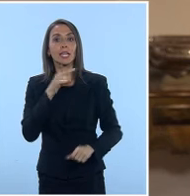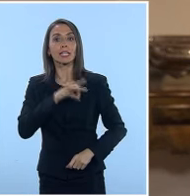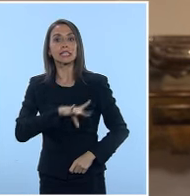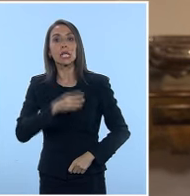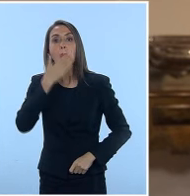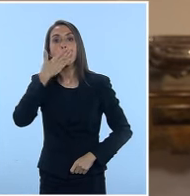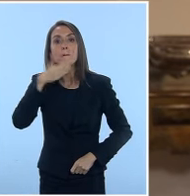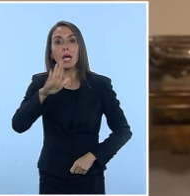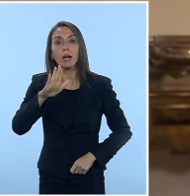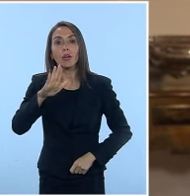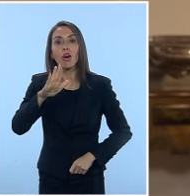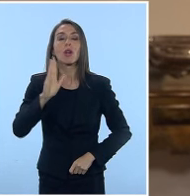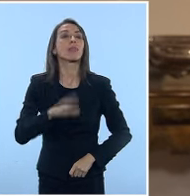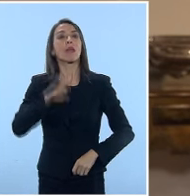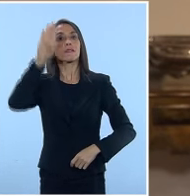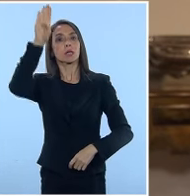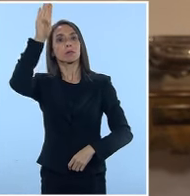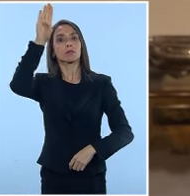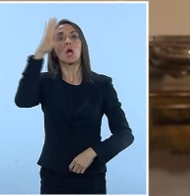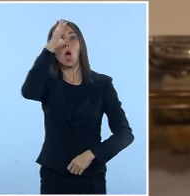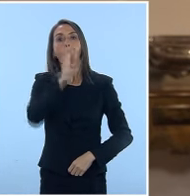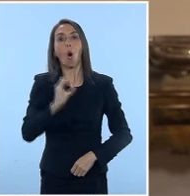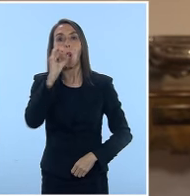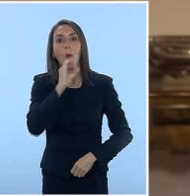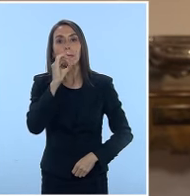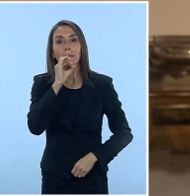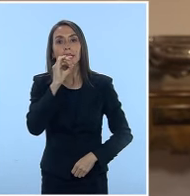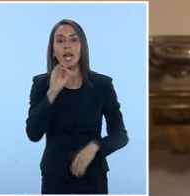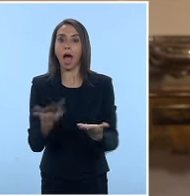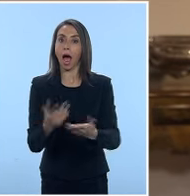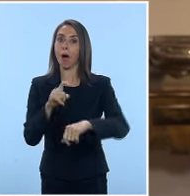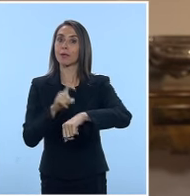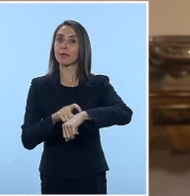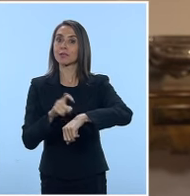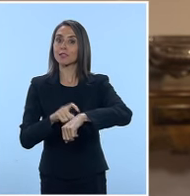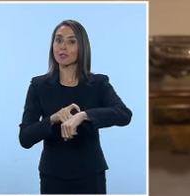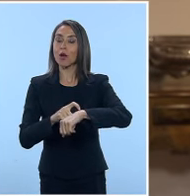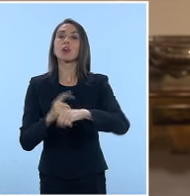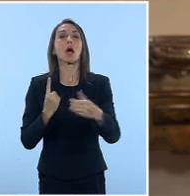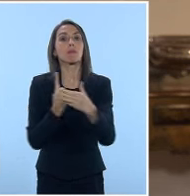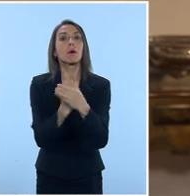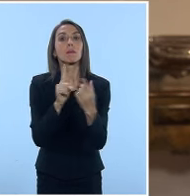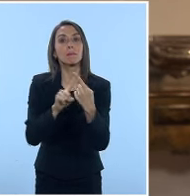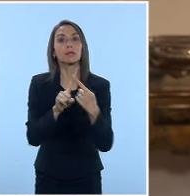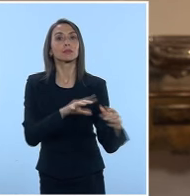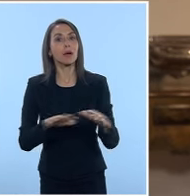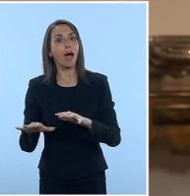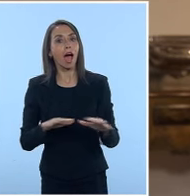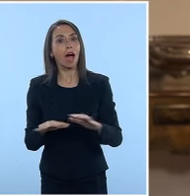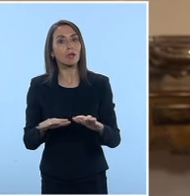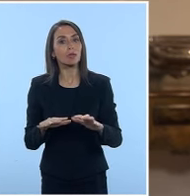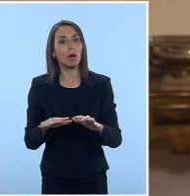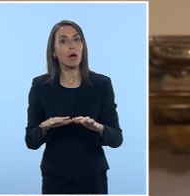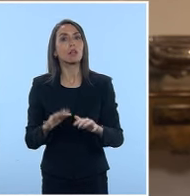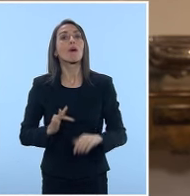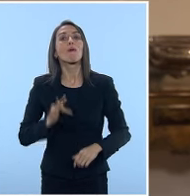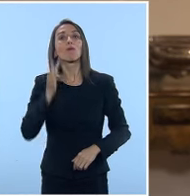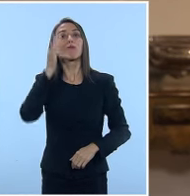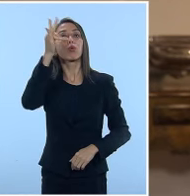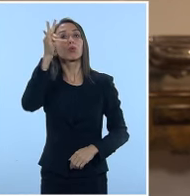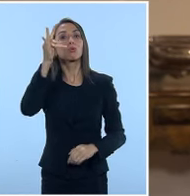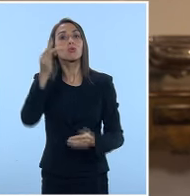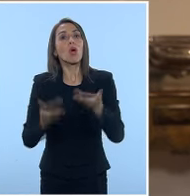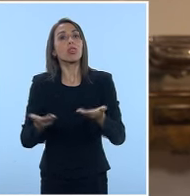mejor, tienen que levantar su mano y opinar. Es hora, pues, de involucrarse y de actuar. Porque el futuro